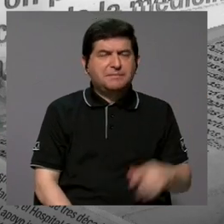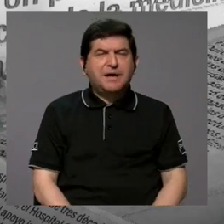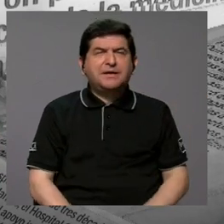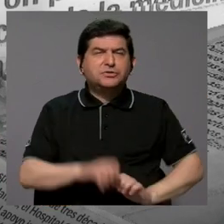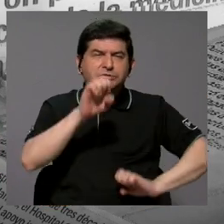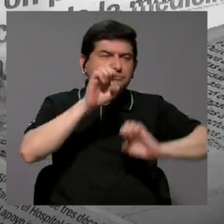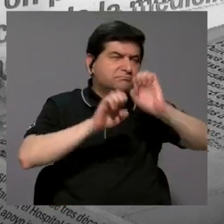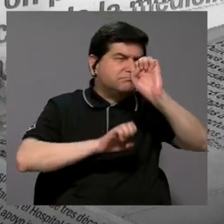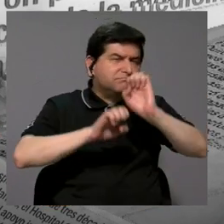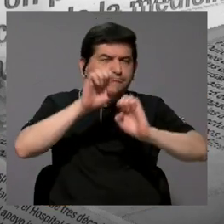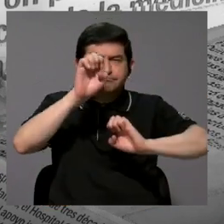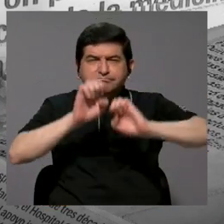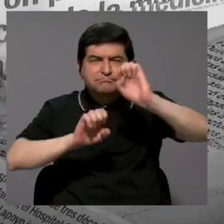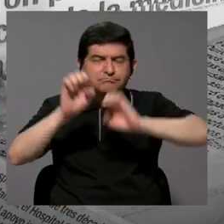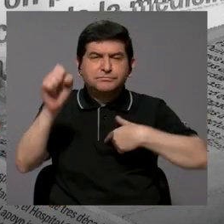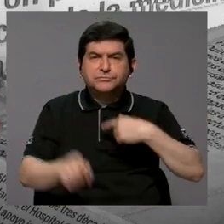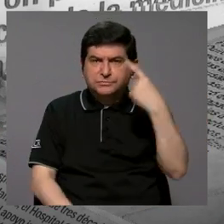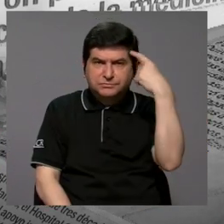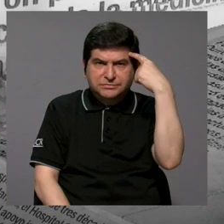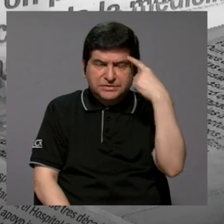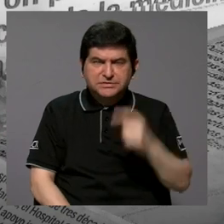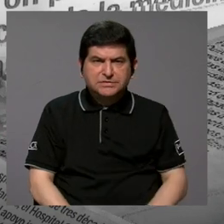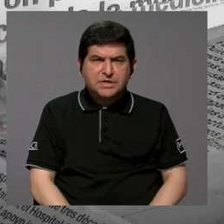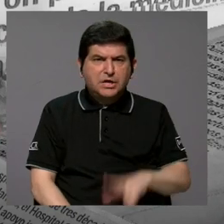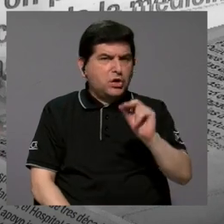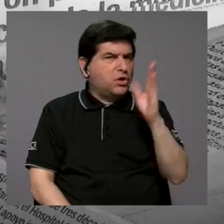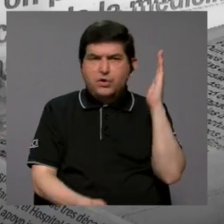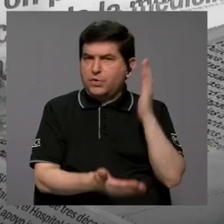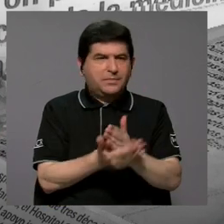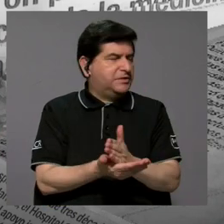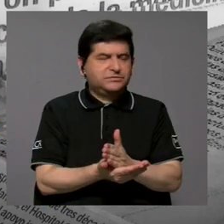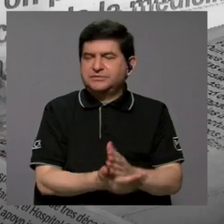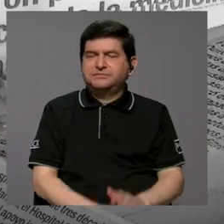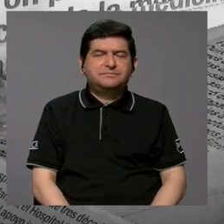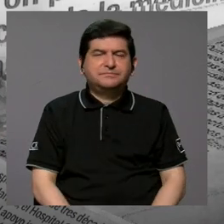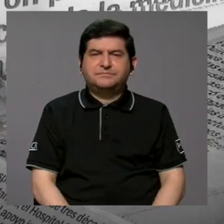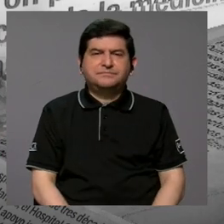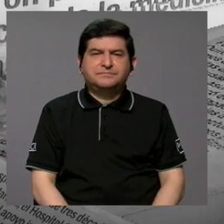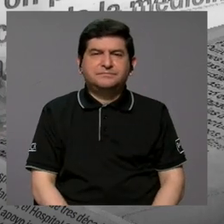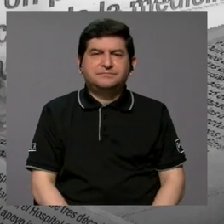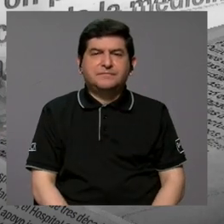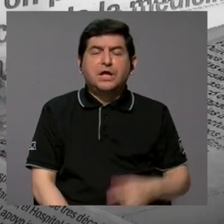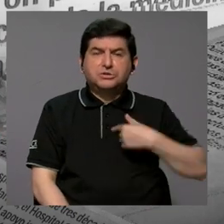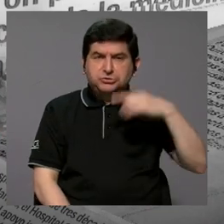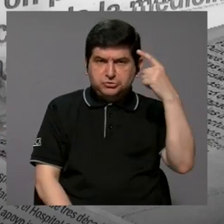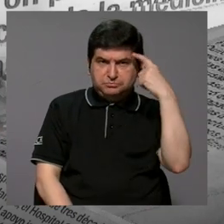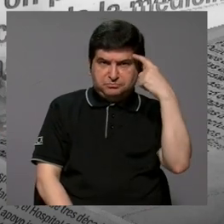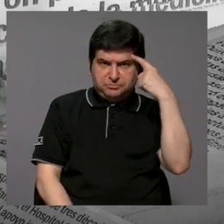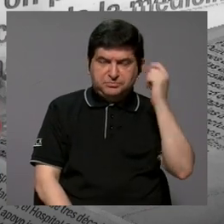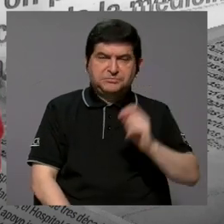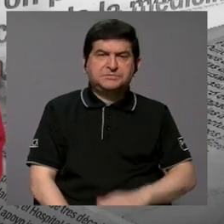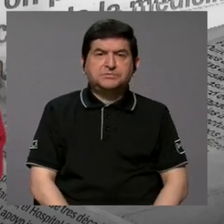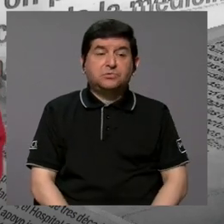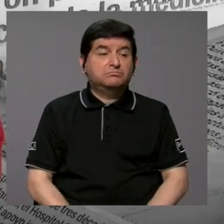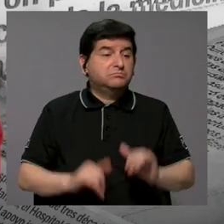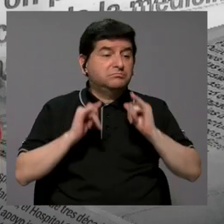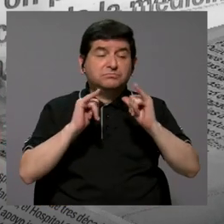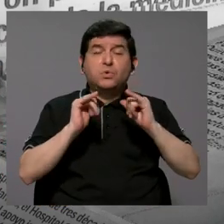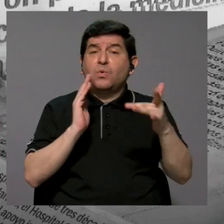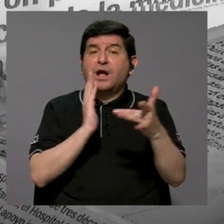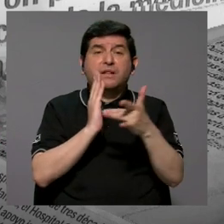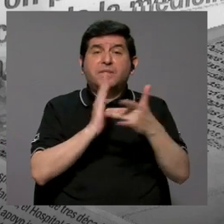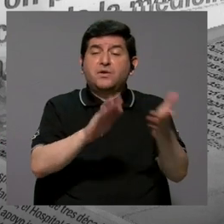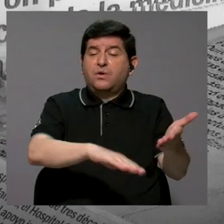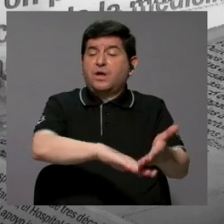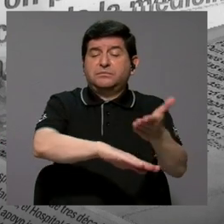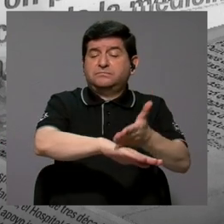evaluar. Yo considero que no hay que hacer pausas. Siento que y considero que igualmente la